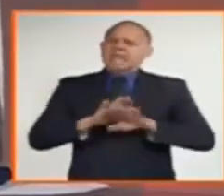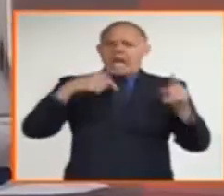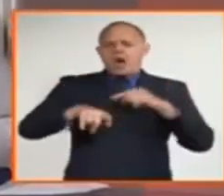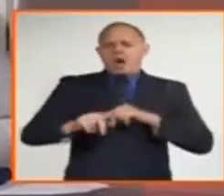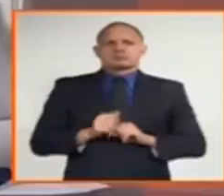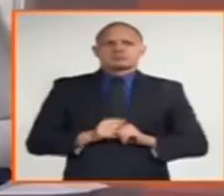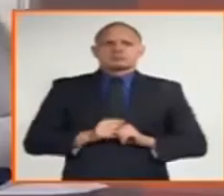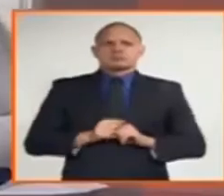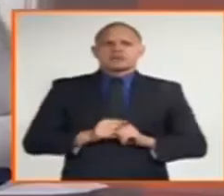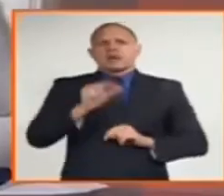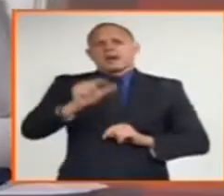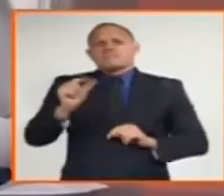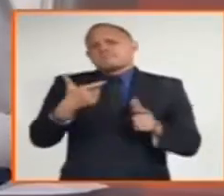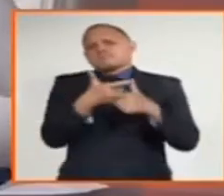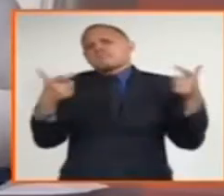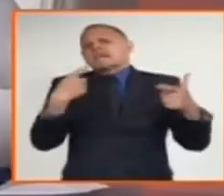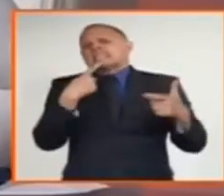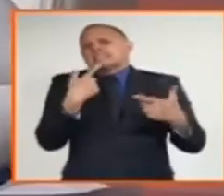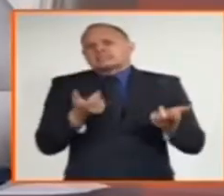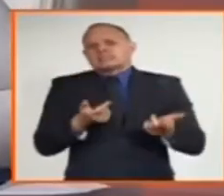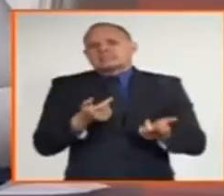aboga porque la juventud es un regalo